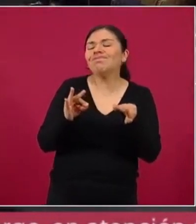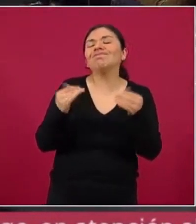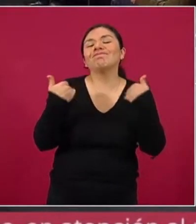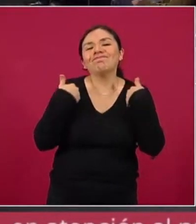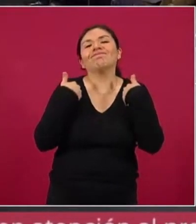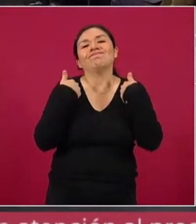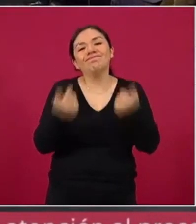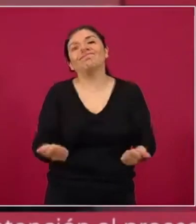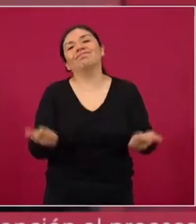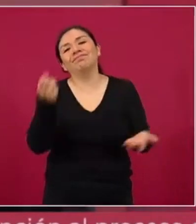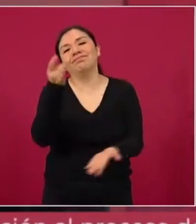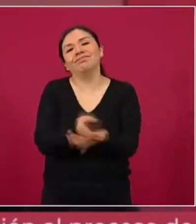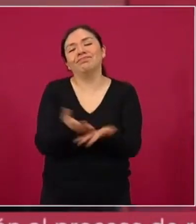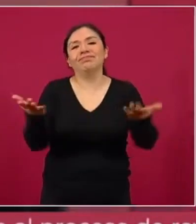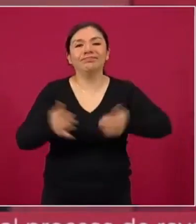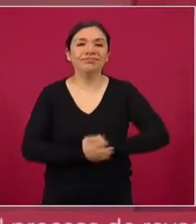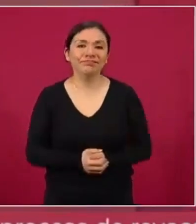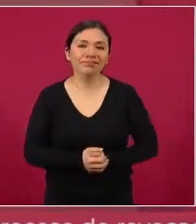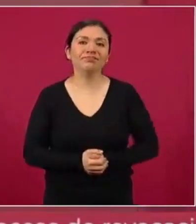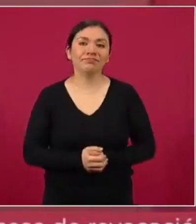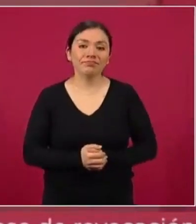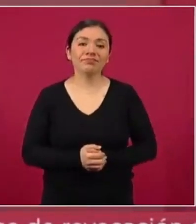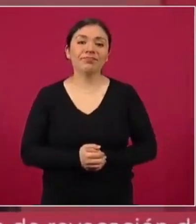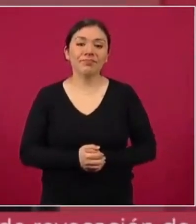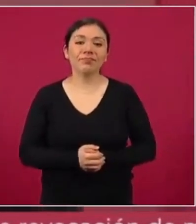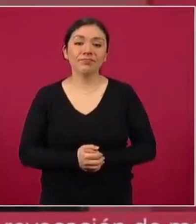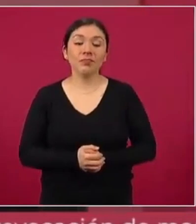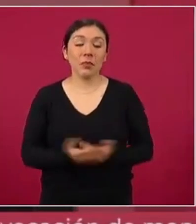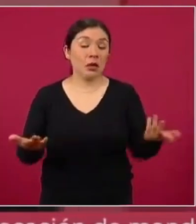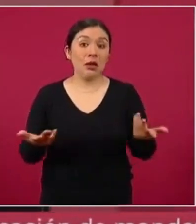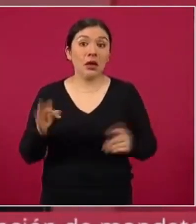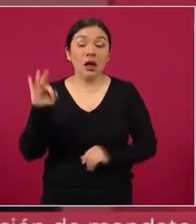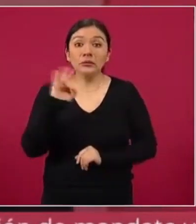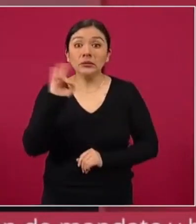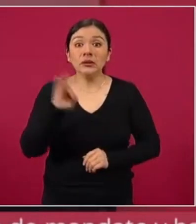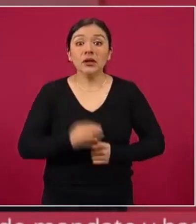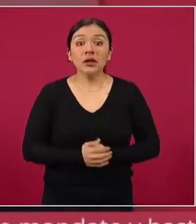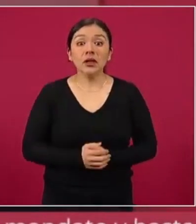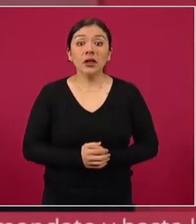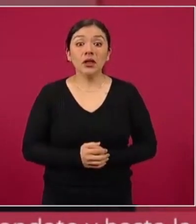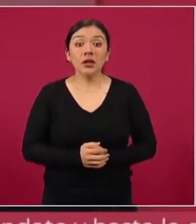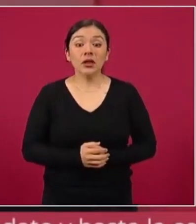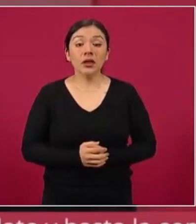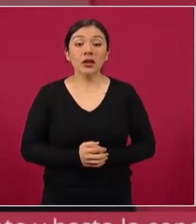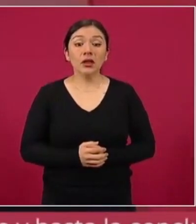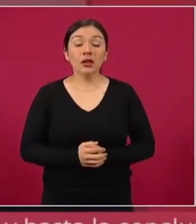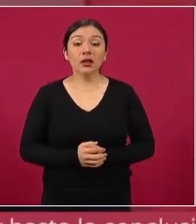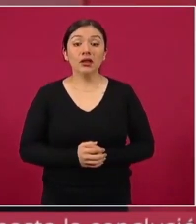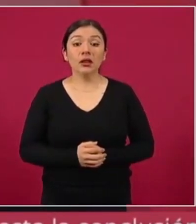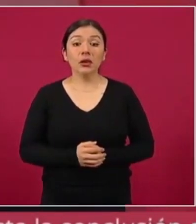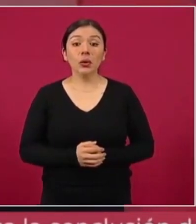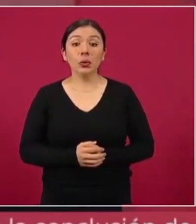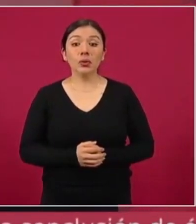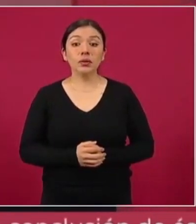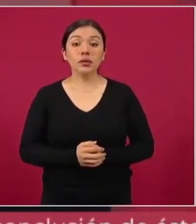porque si van los